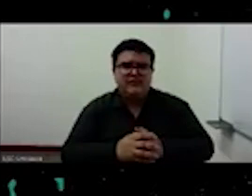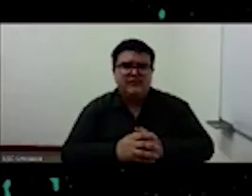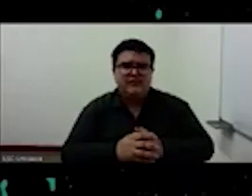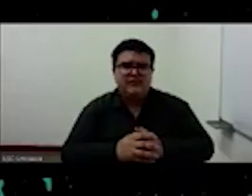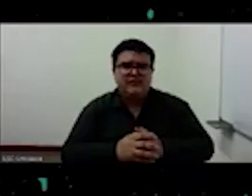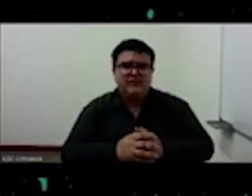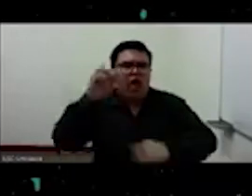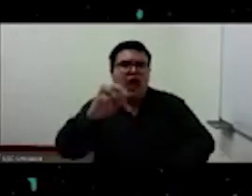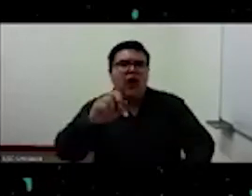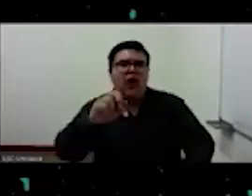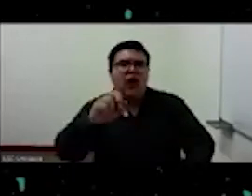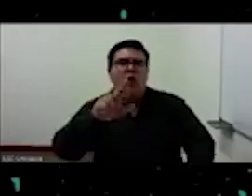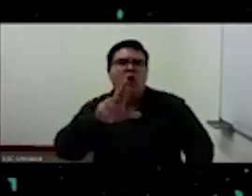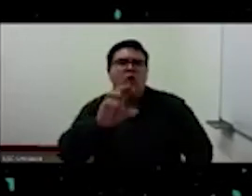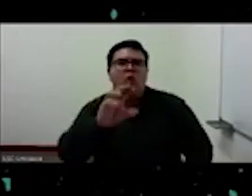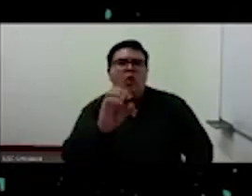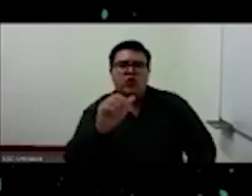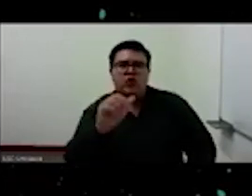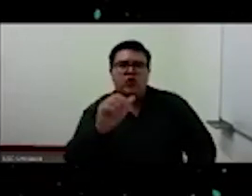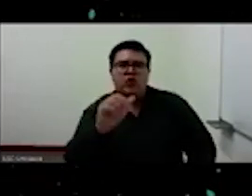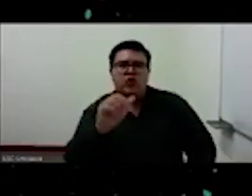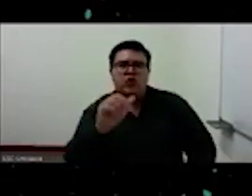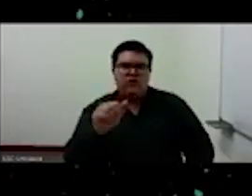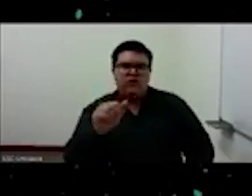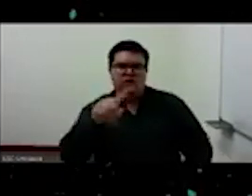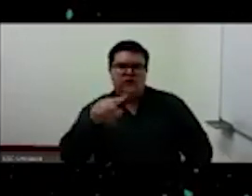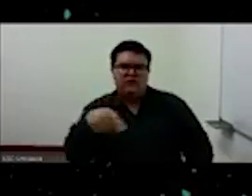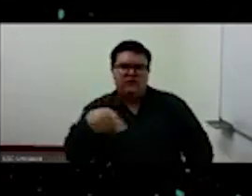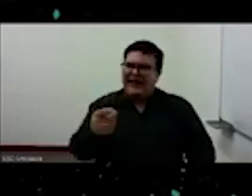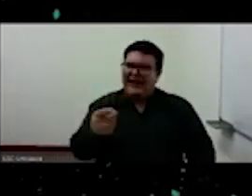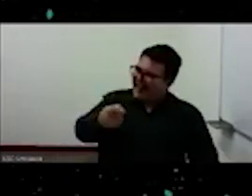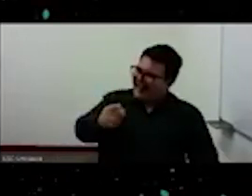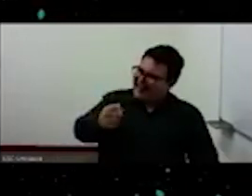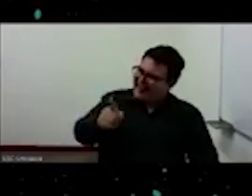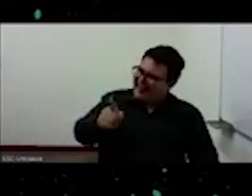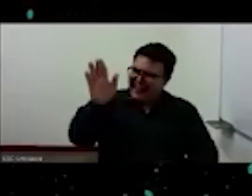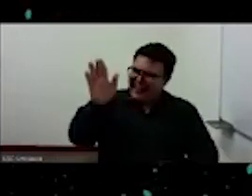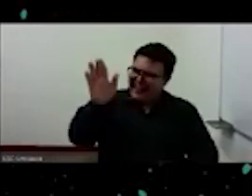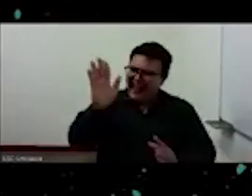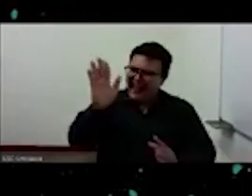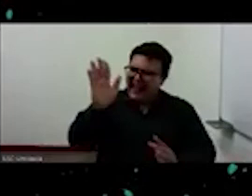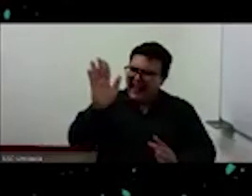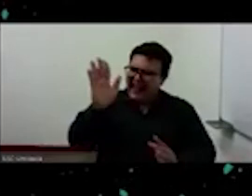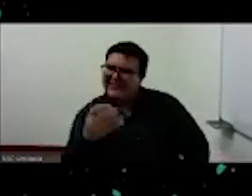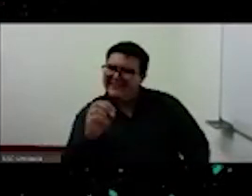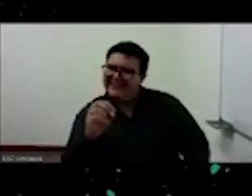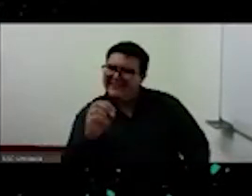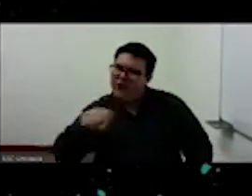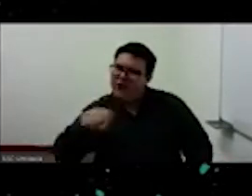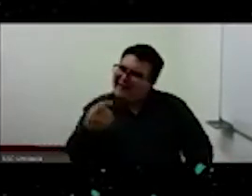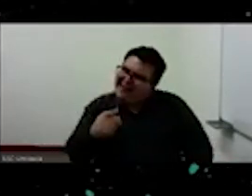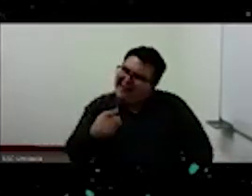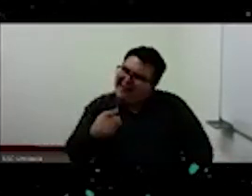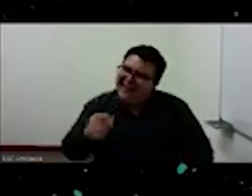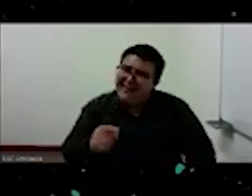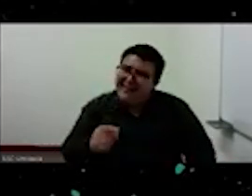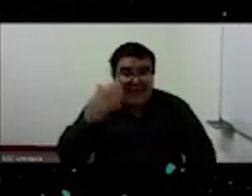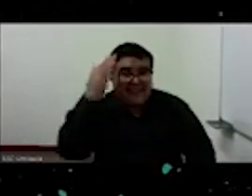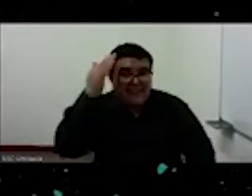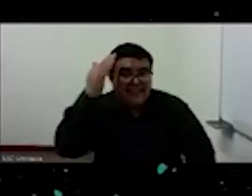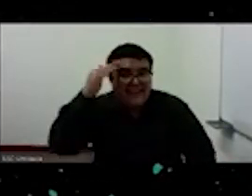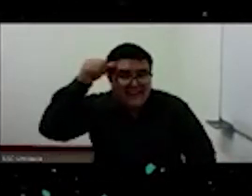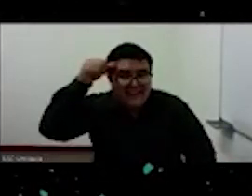Protágoras. ¿Qué es el paradigma Protágoras? Todos se acuerdan